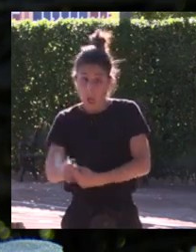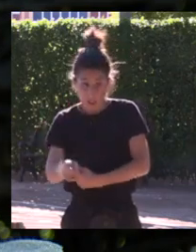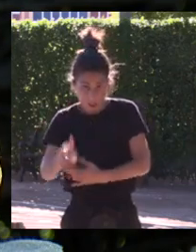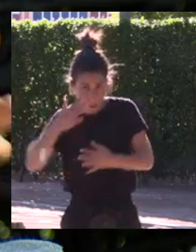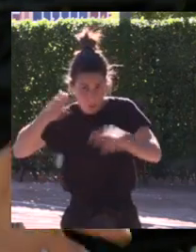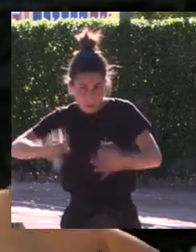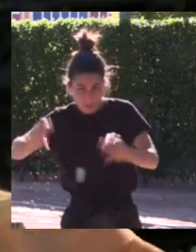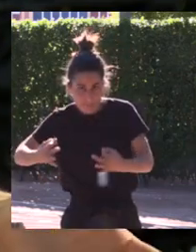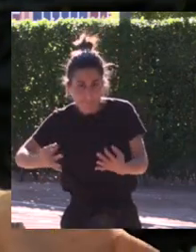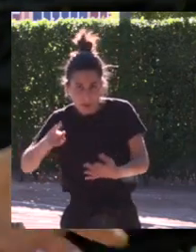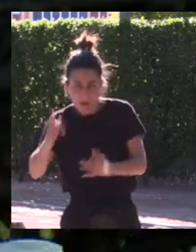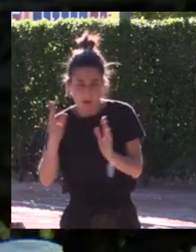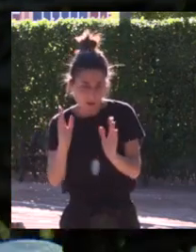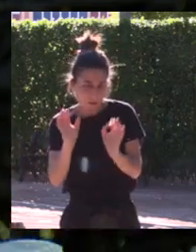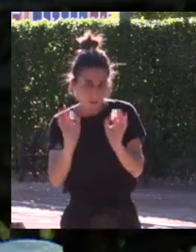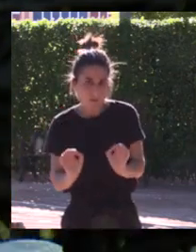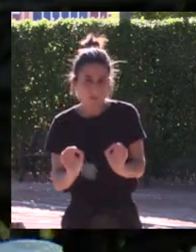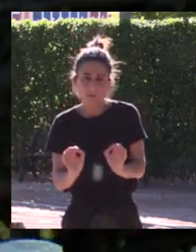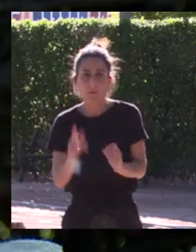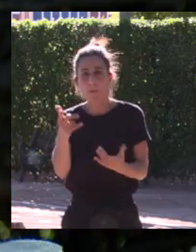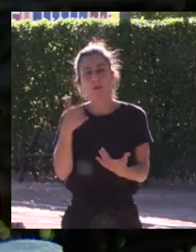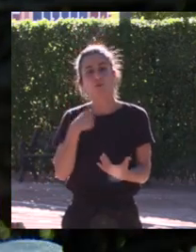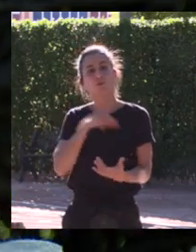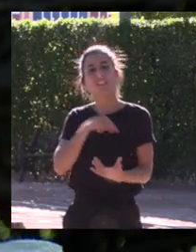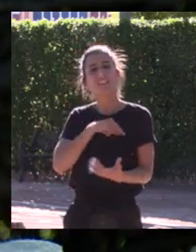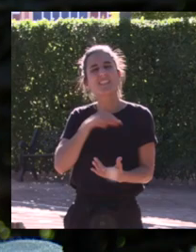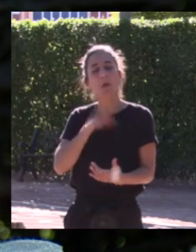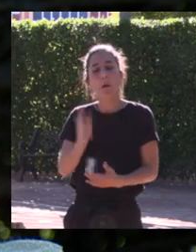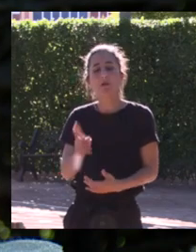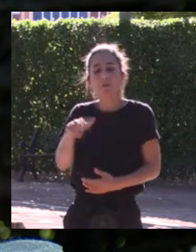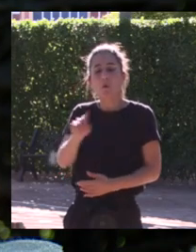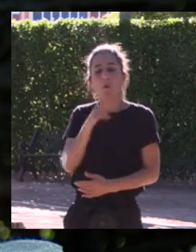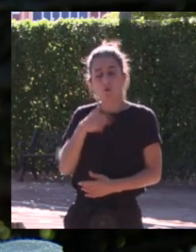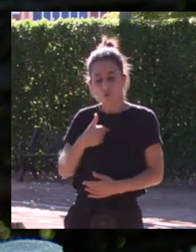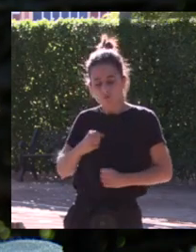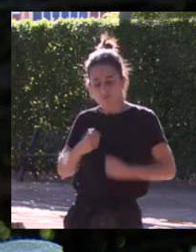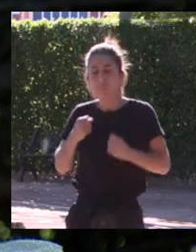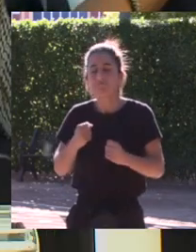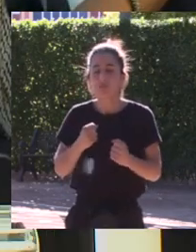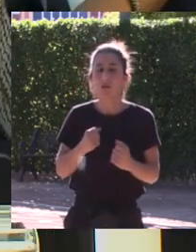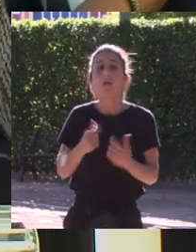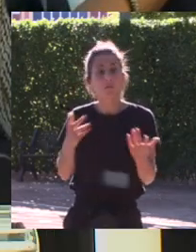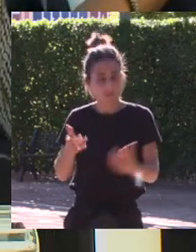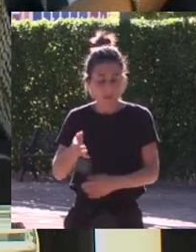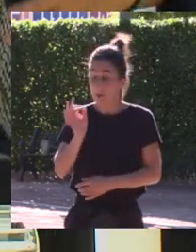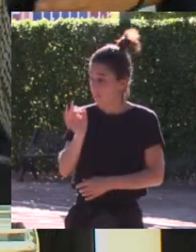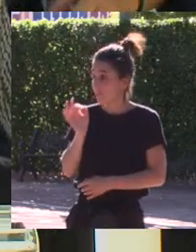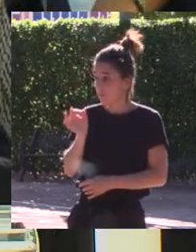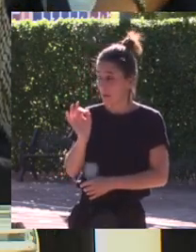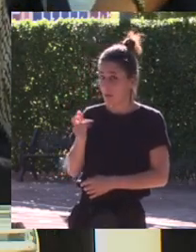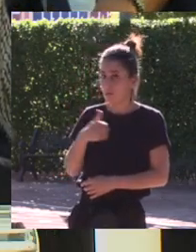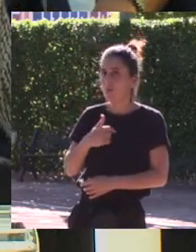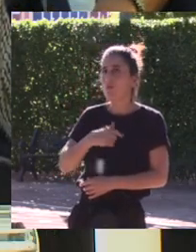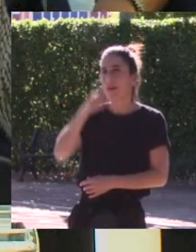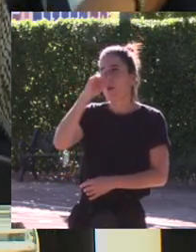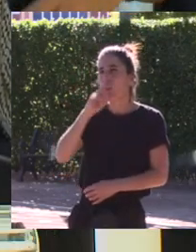fruto de esa época también y no lo percibías como tal con tu propio empuje sí seguramente yo sí